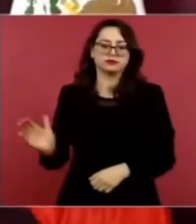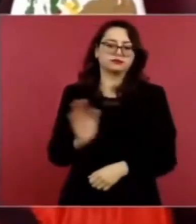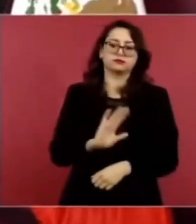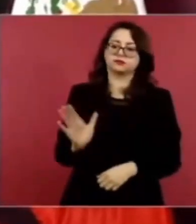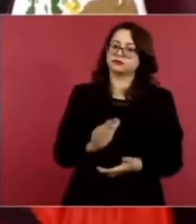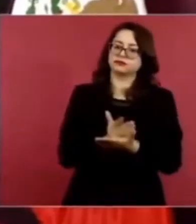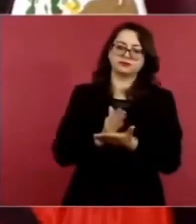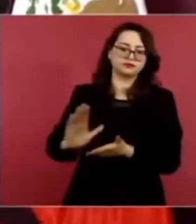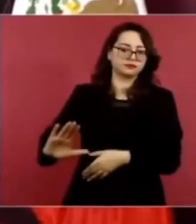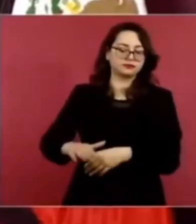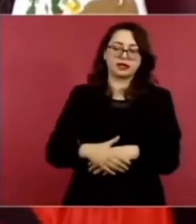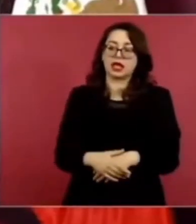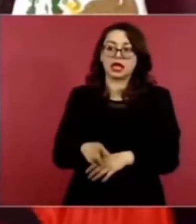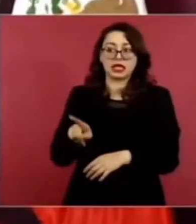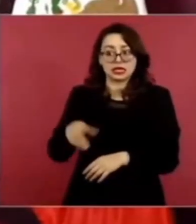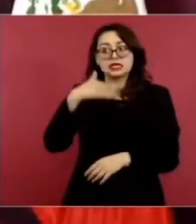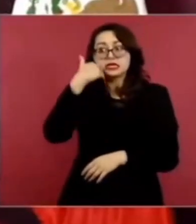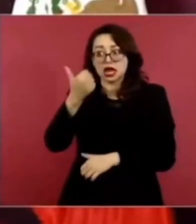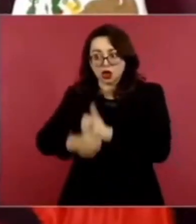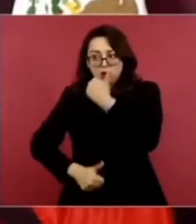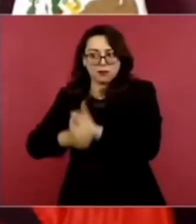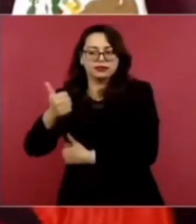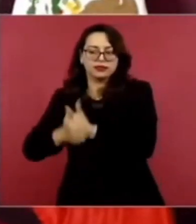tiene derecho.